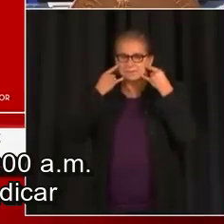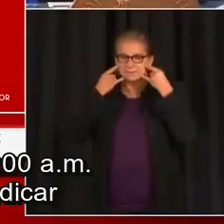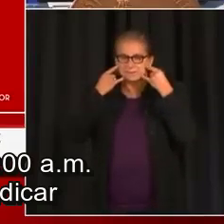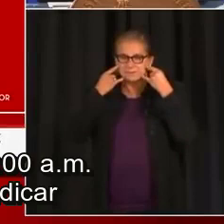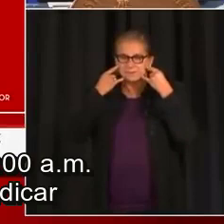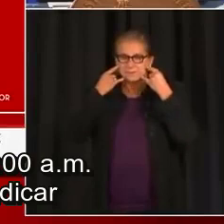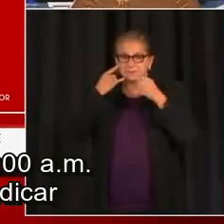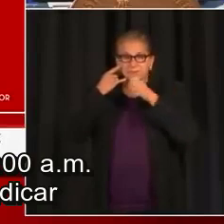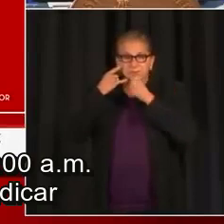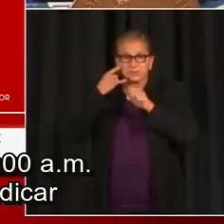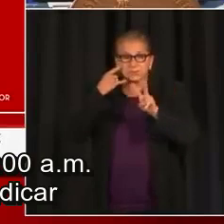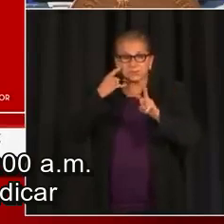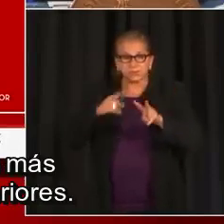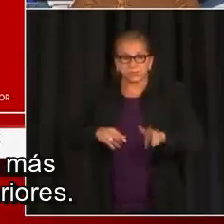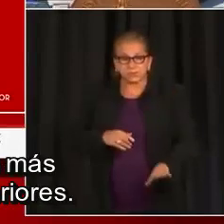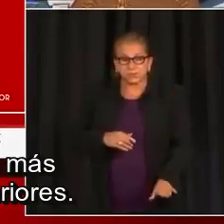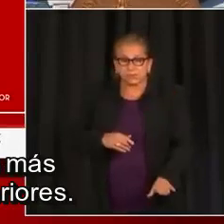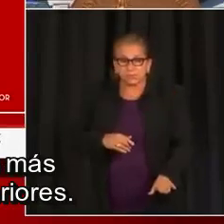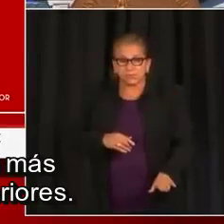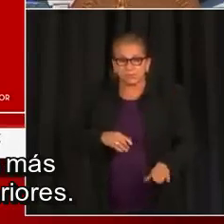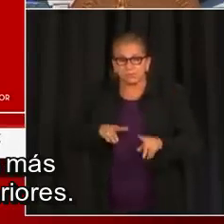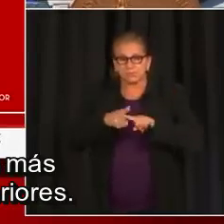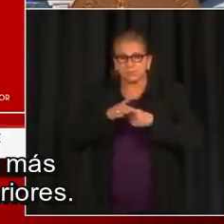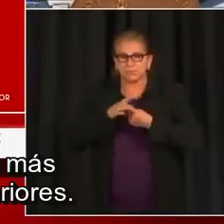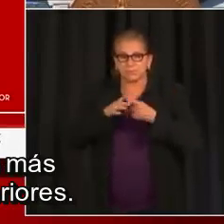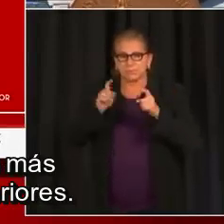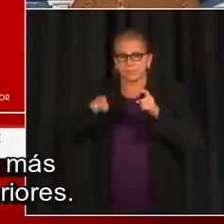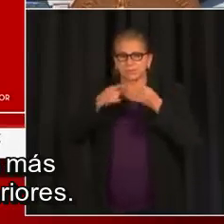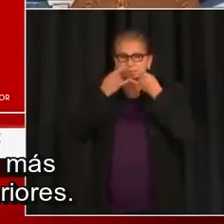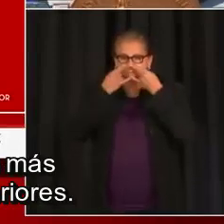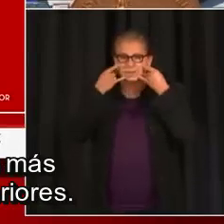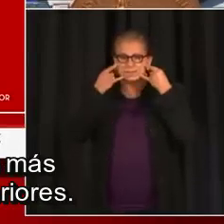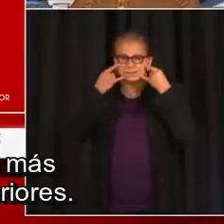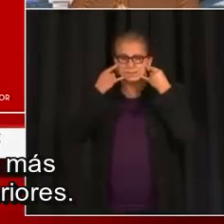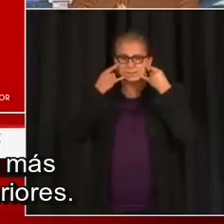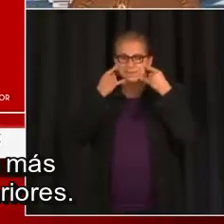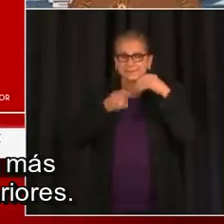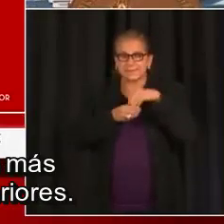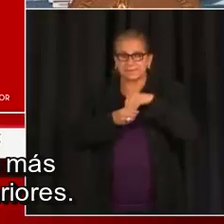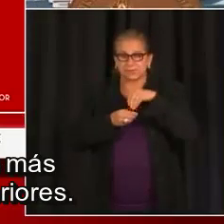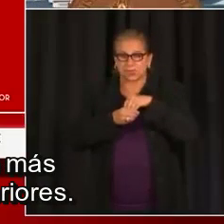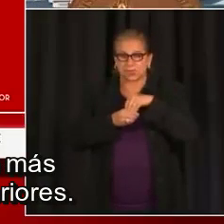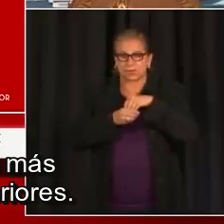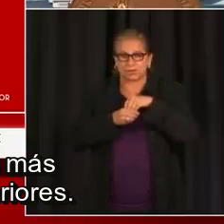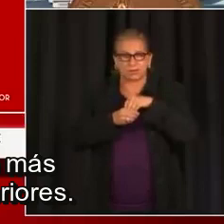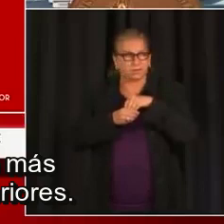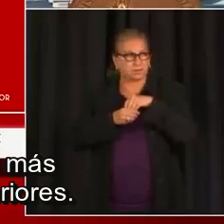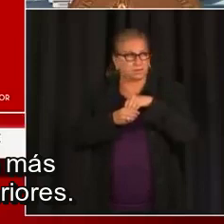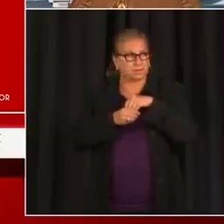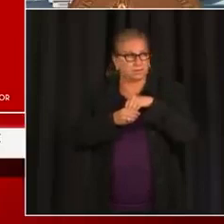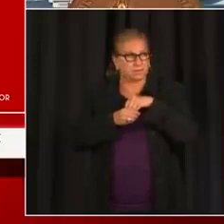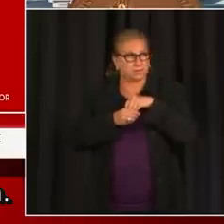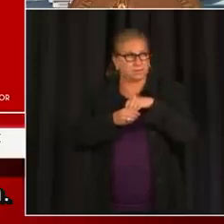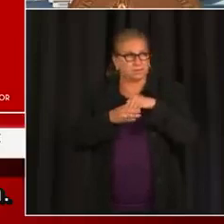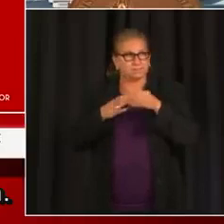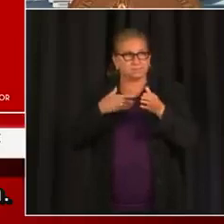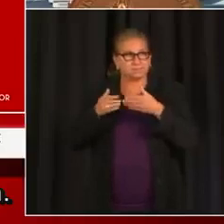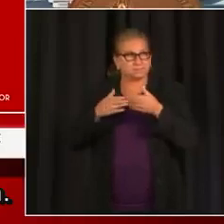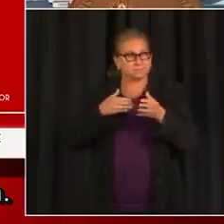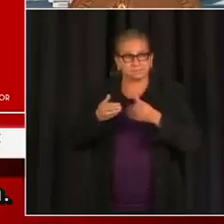alcaldesa para decir que las personas de dos años o más deben utilizar una mascarilla en interiores.